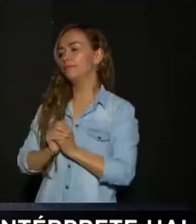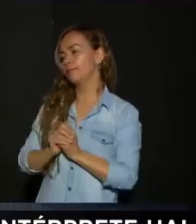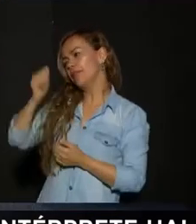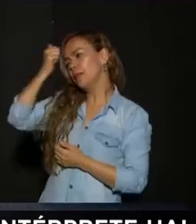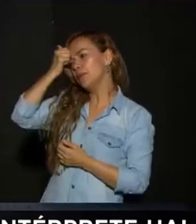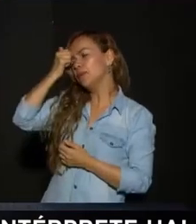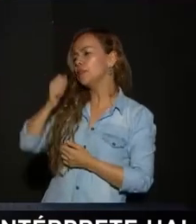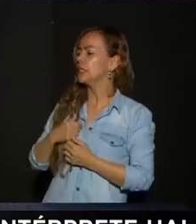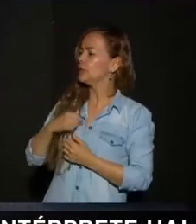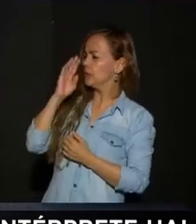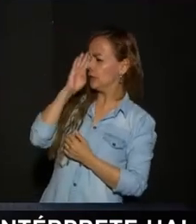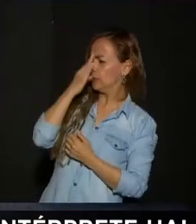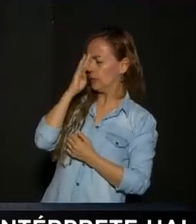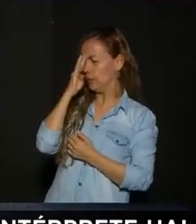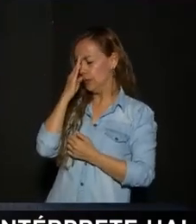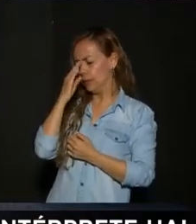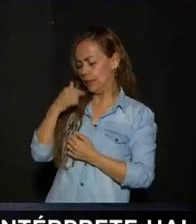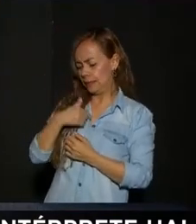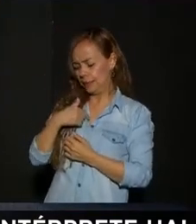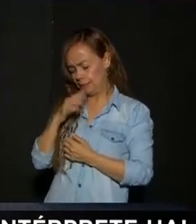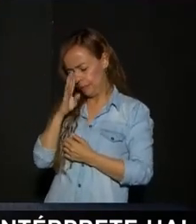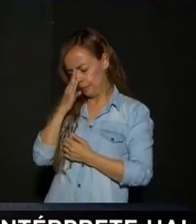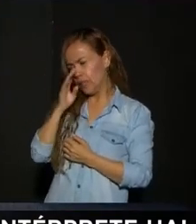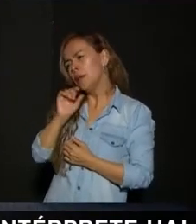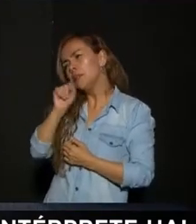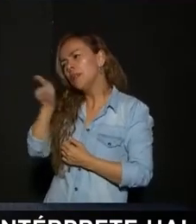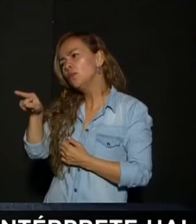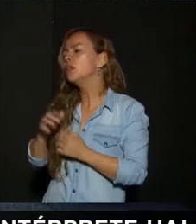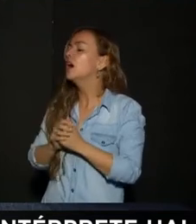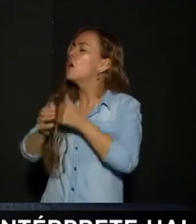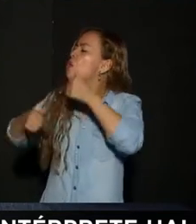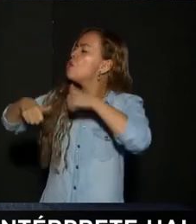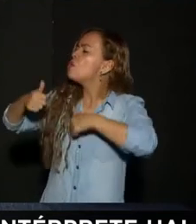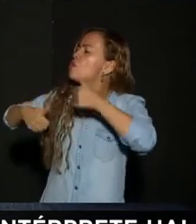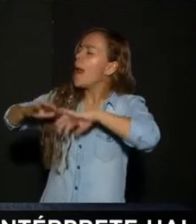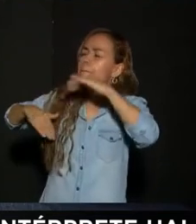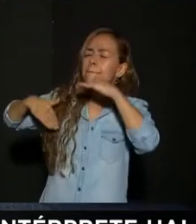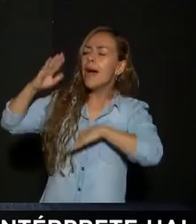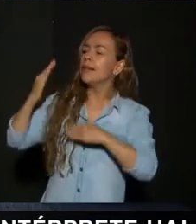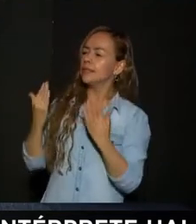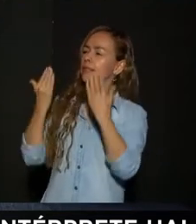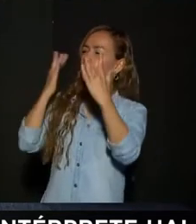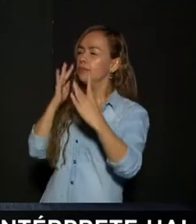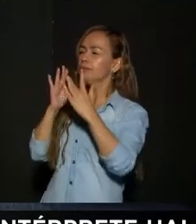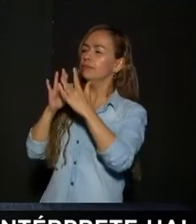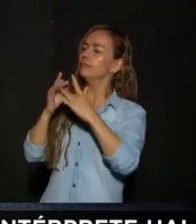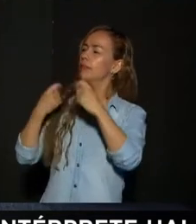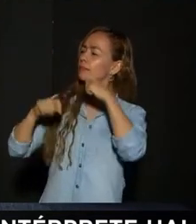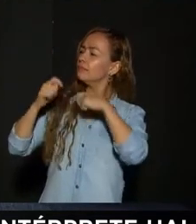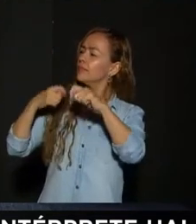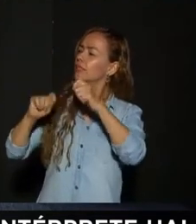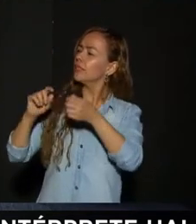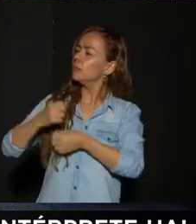Me quedó una duda gigante Y es En este momento Entonces ¿Cuál es la red social Que sirve más Para esta época De pandemia Para